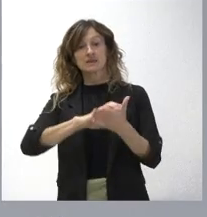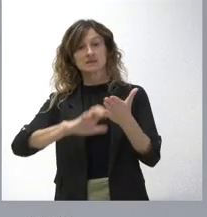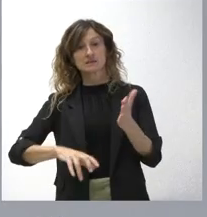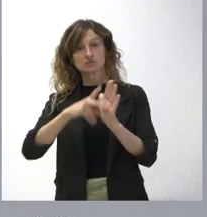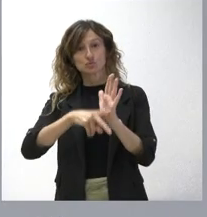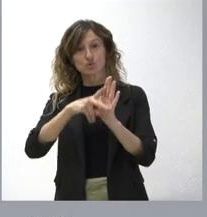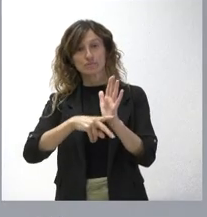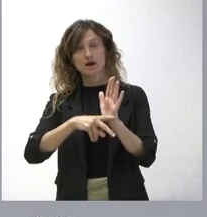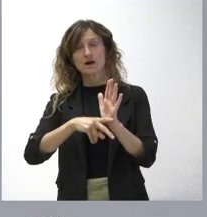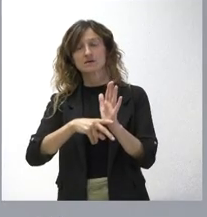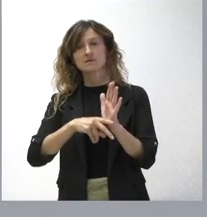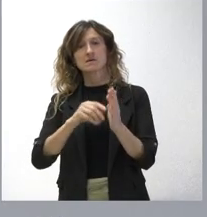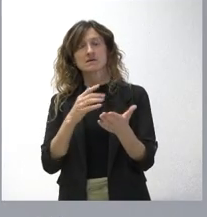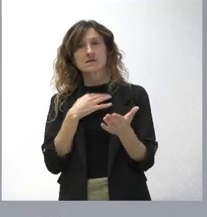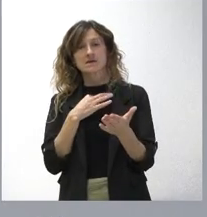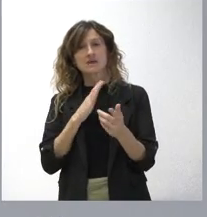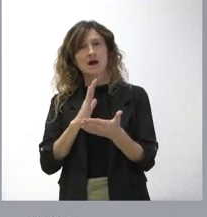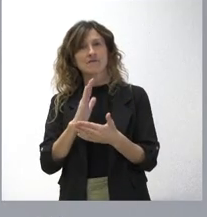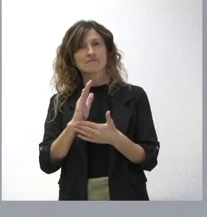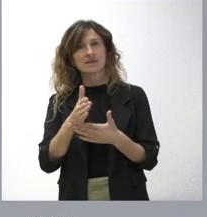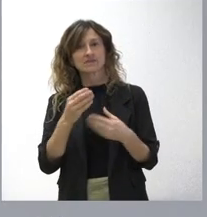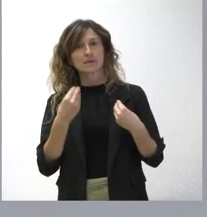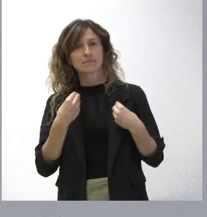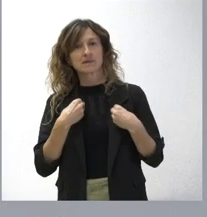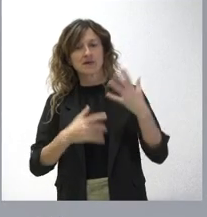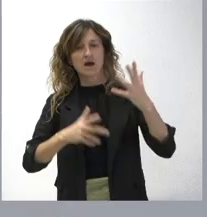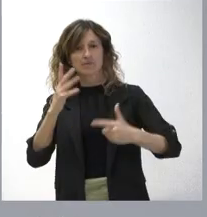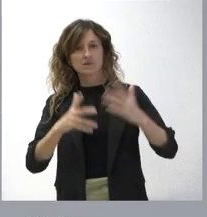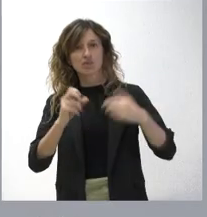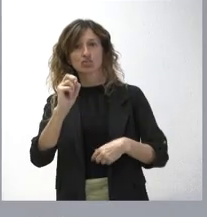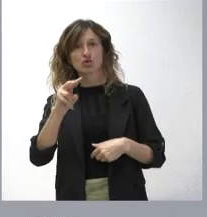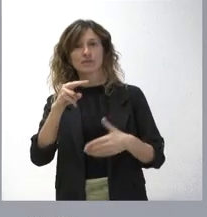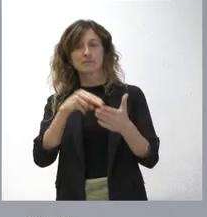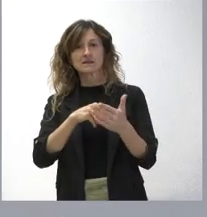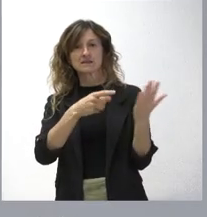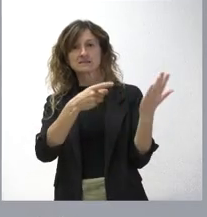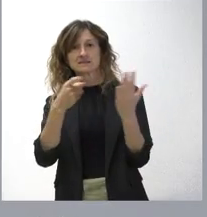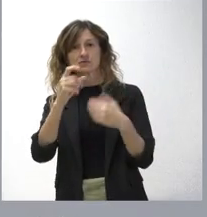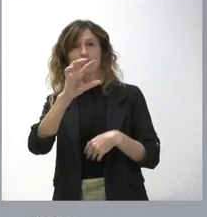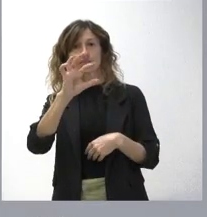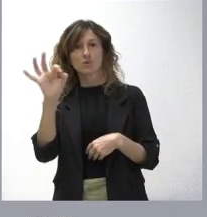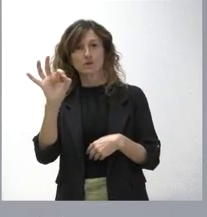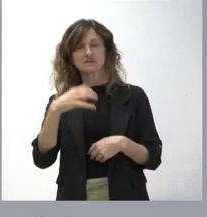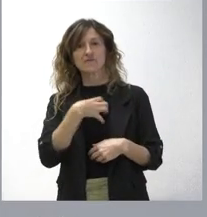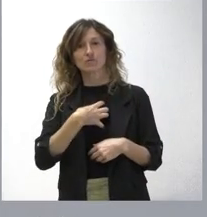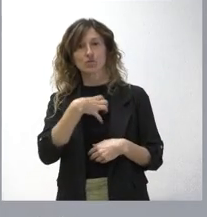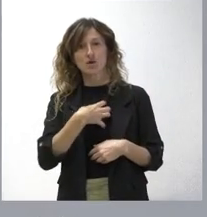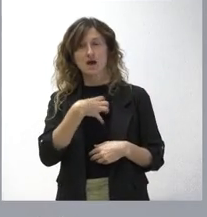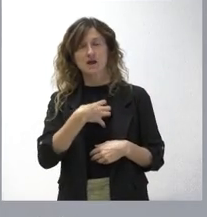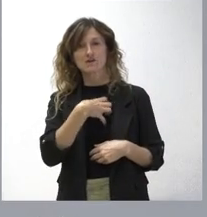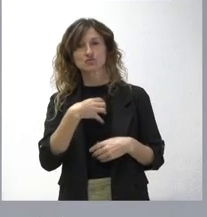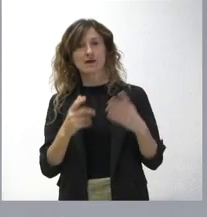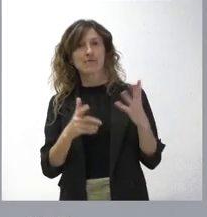que estamos tramitando afectará directamente a la vida administrativa de 12.650 funcionarios de la